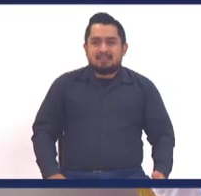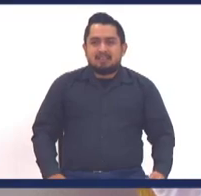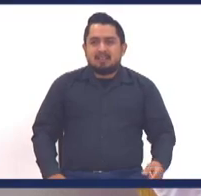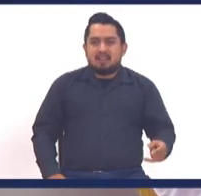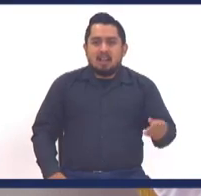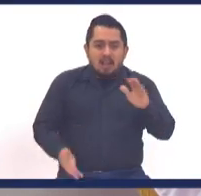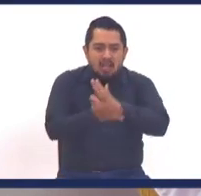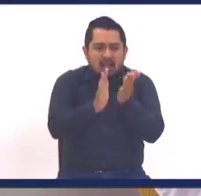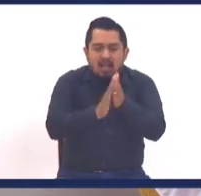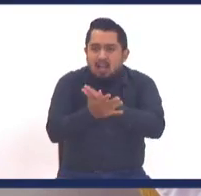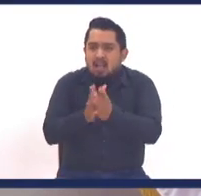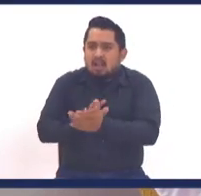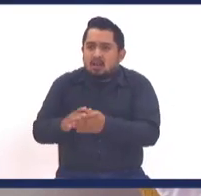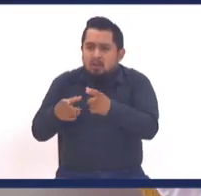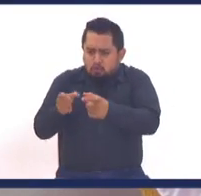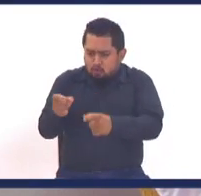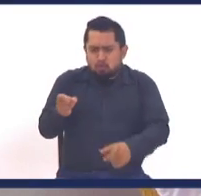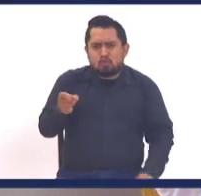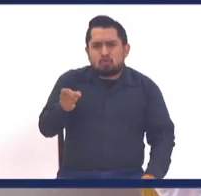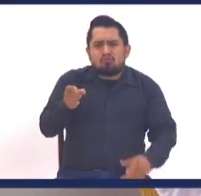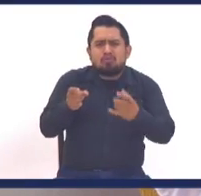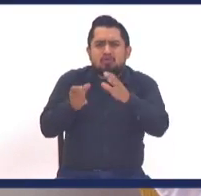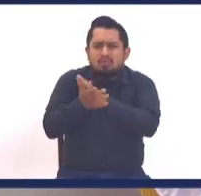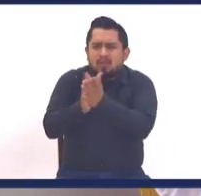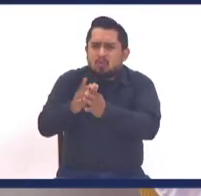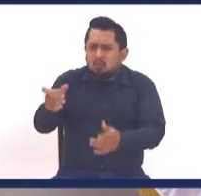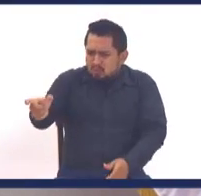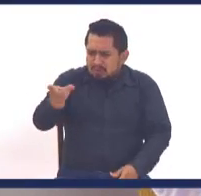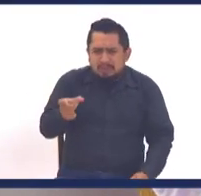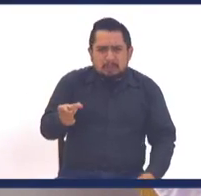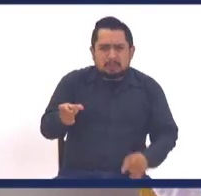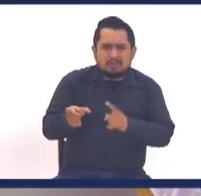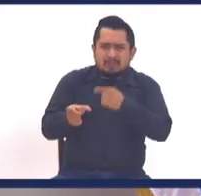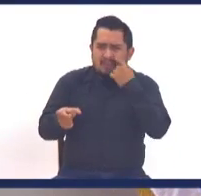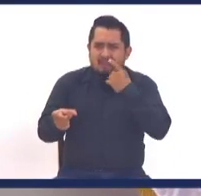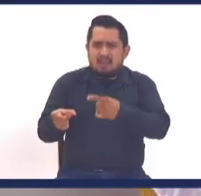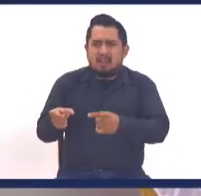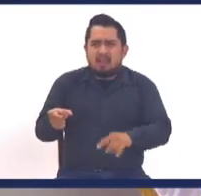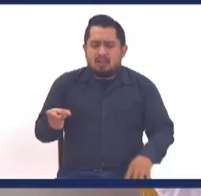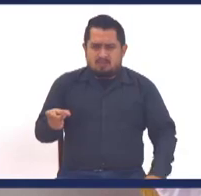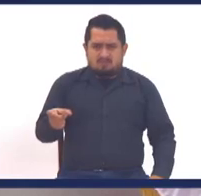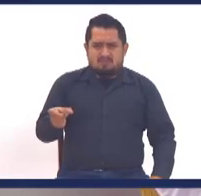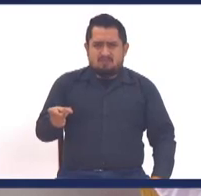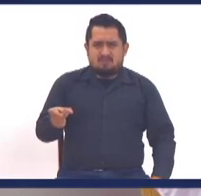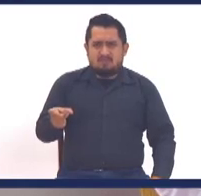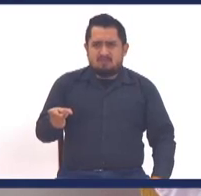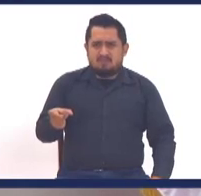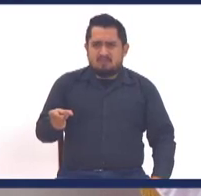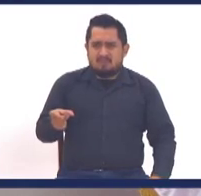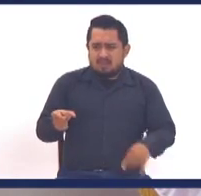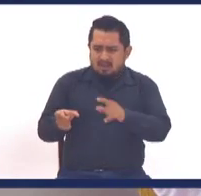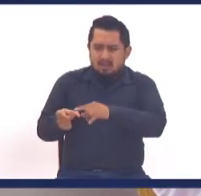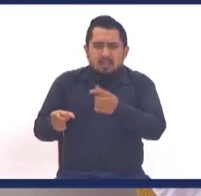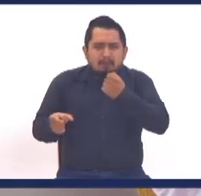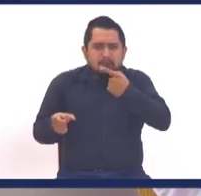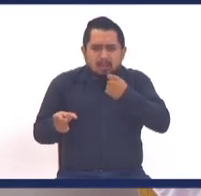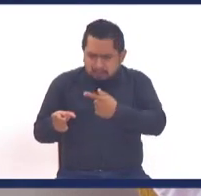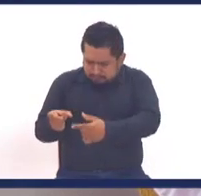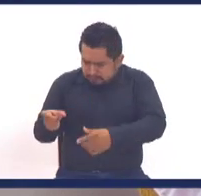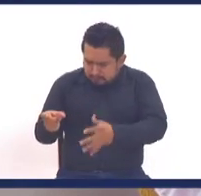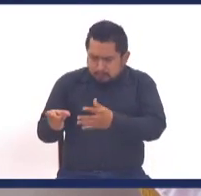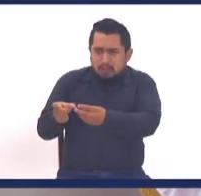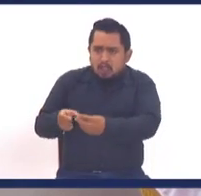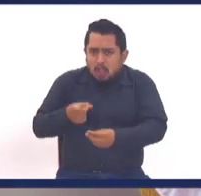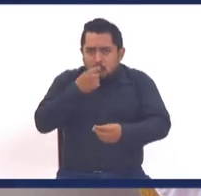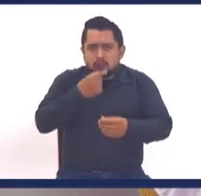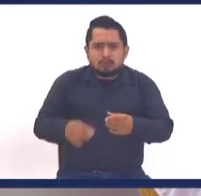aquí tenemos pupusita, y cabalas y sombra, como que un de té, ¿no has visto las pupusas de los tés de la señora? y más parecen pastillas, las tonteras, no es